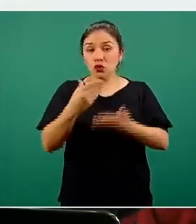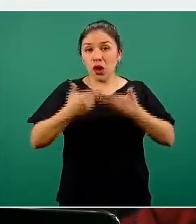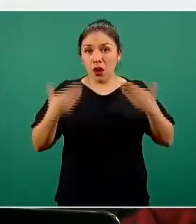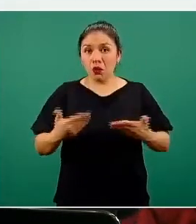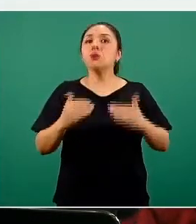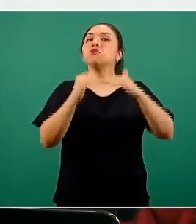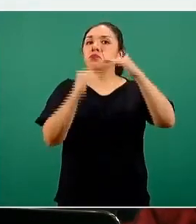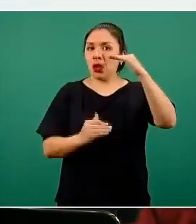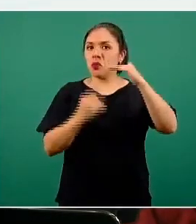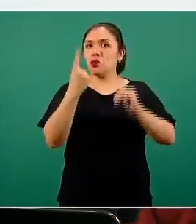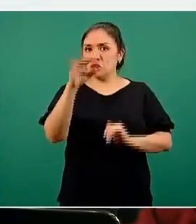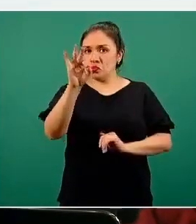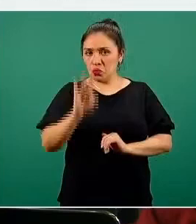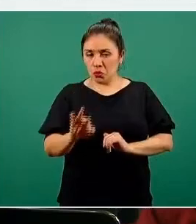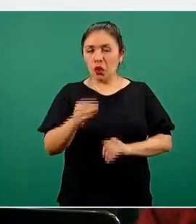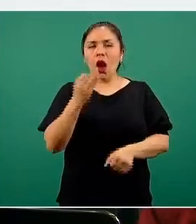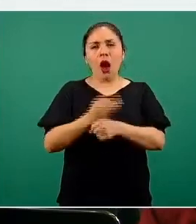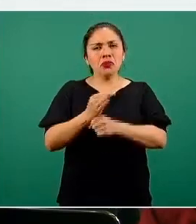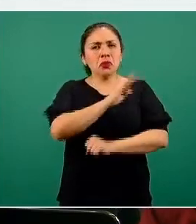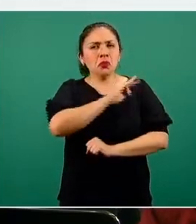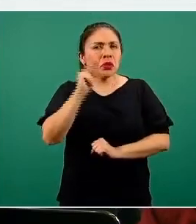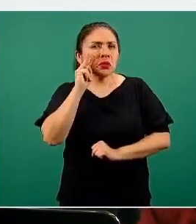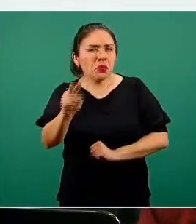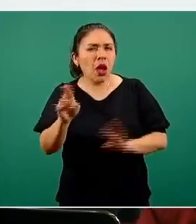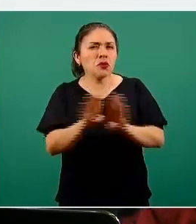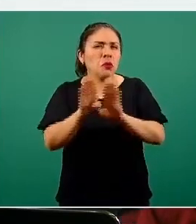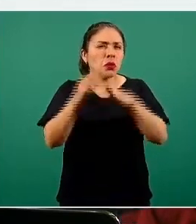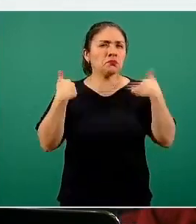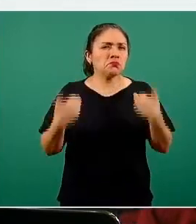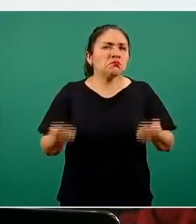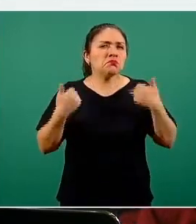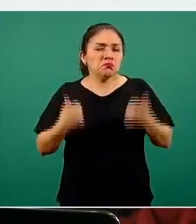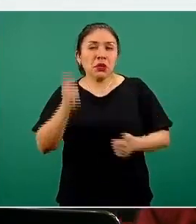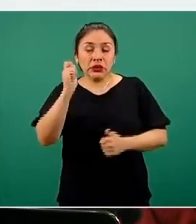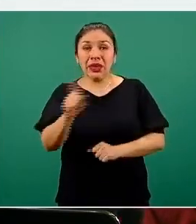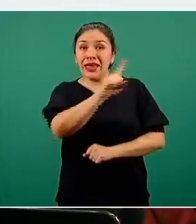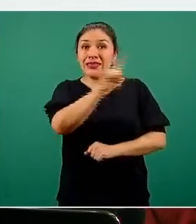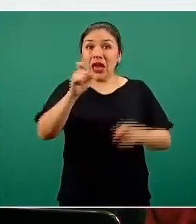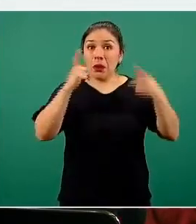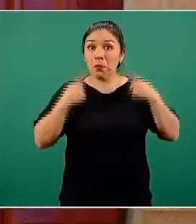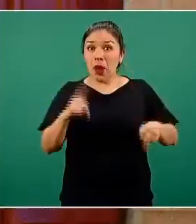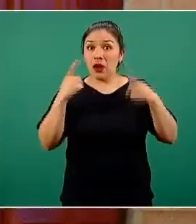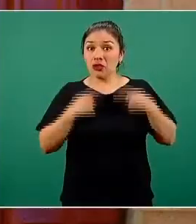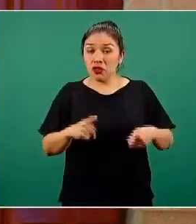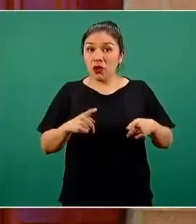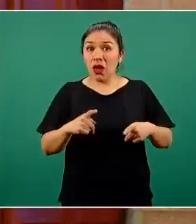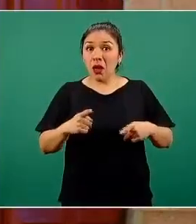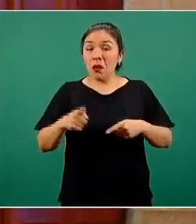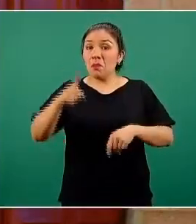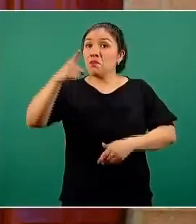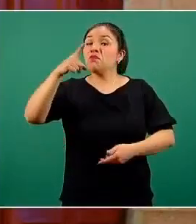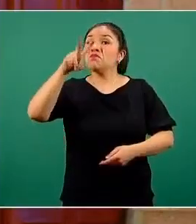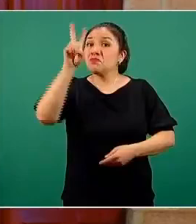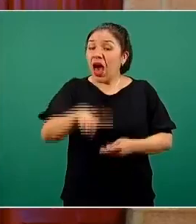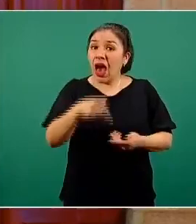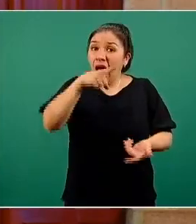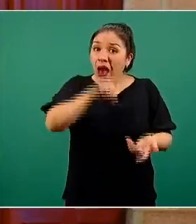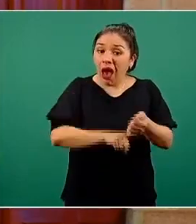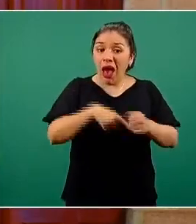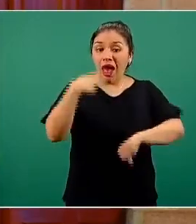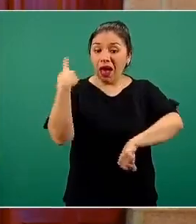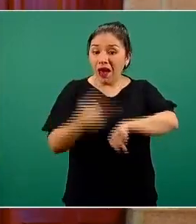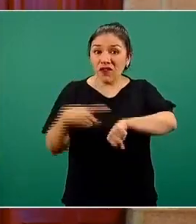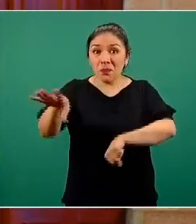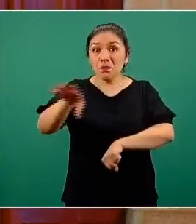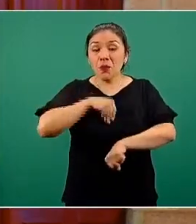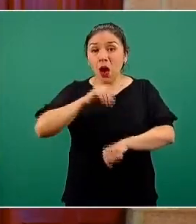podemos entonces definir o interpretar que de cada 100 personas que en su momento se confirman, se clasifican como